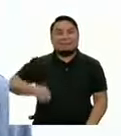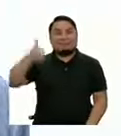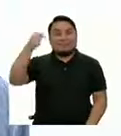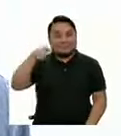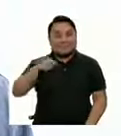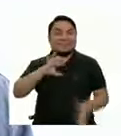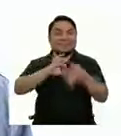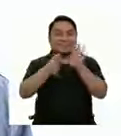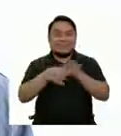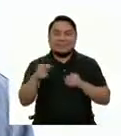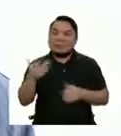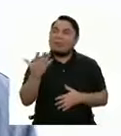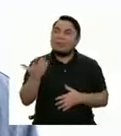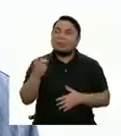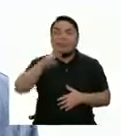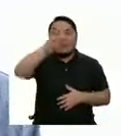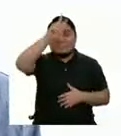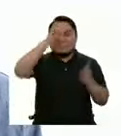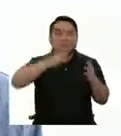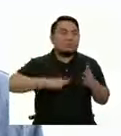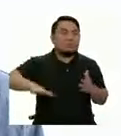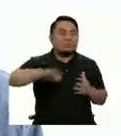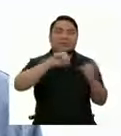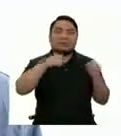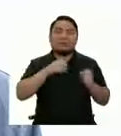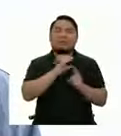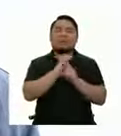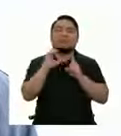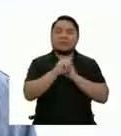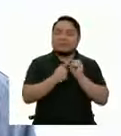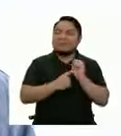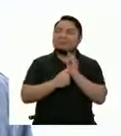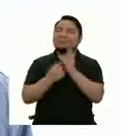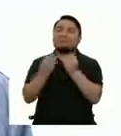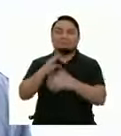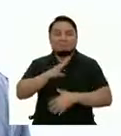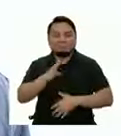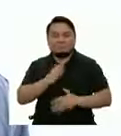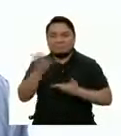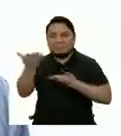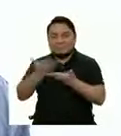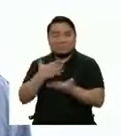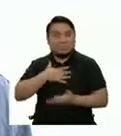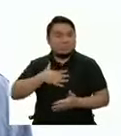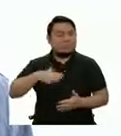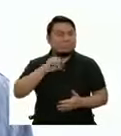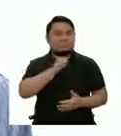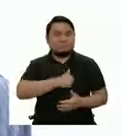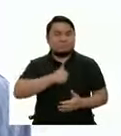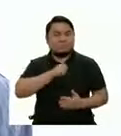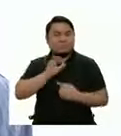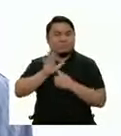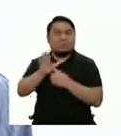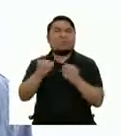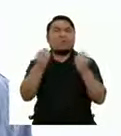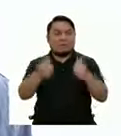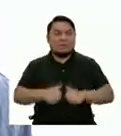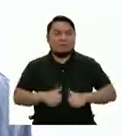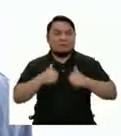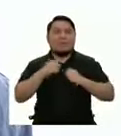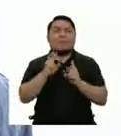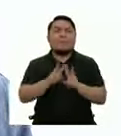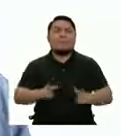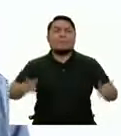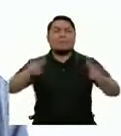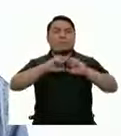peruanas y peruanos Hemos logrado sumar a nuestra cultura Nuestro actuar demostró cómo se viven en el Perú Los